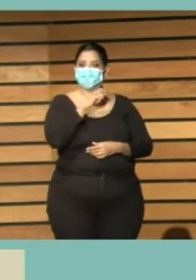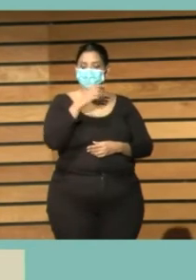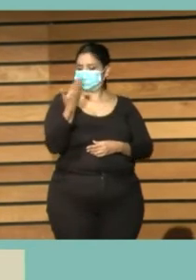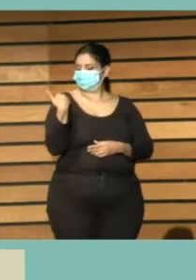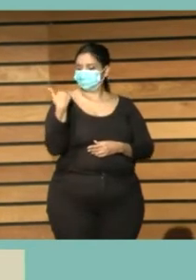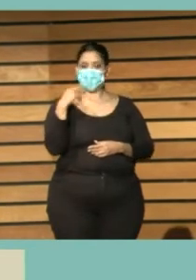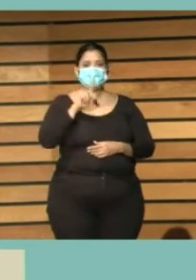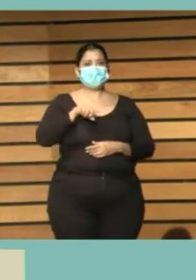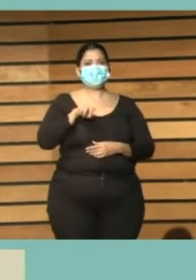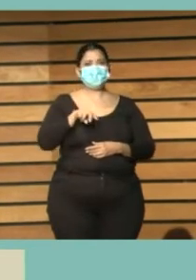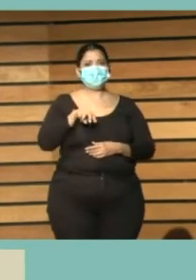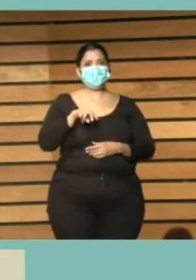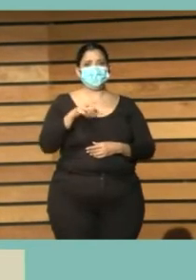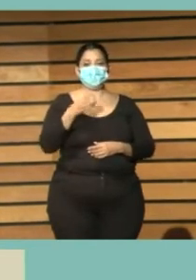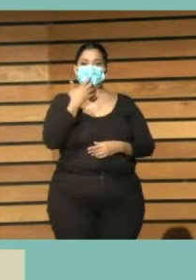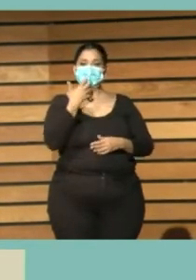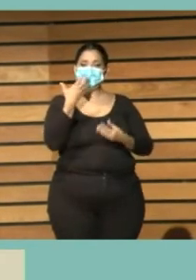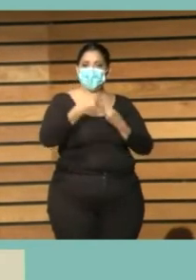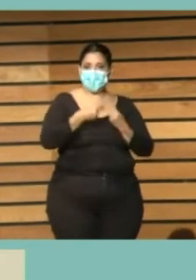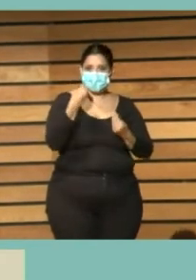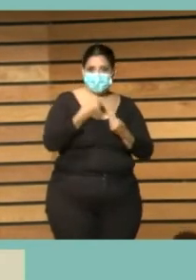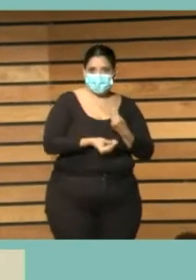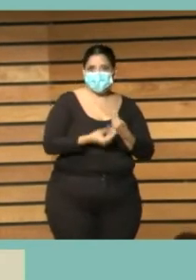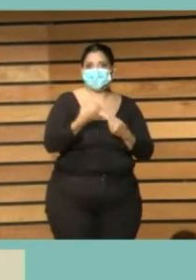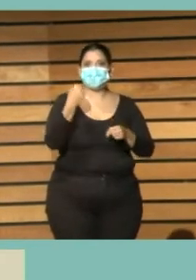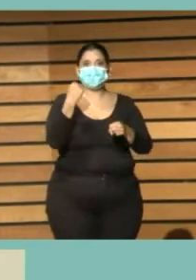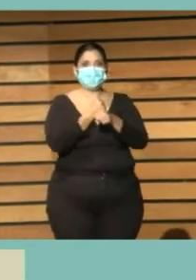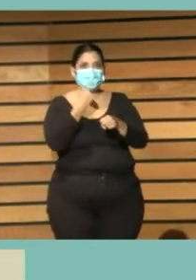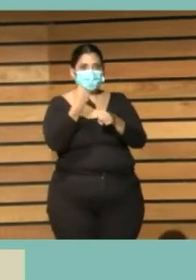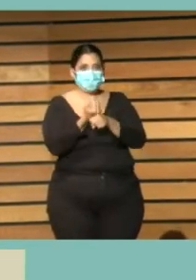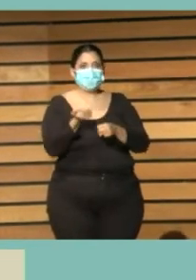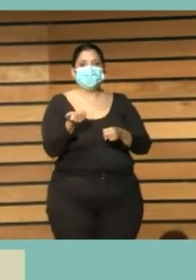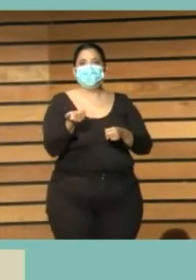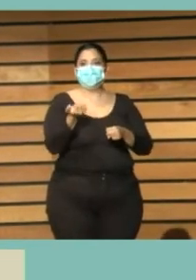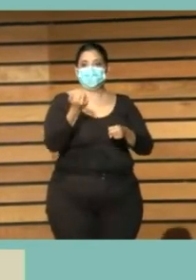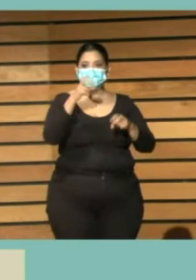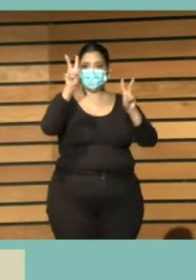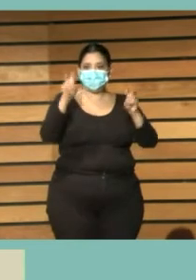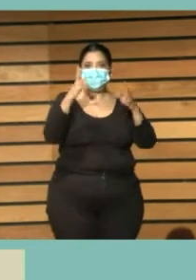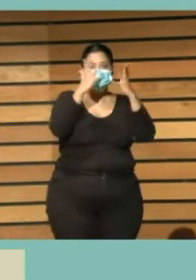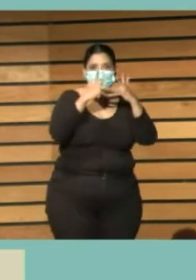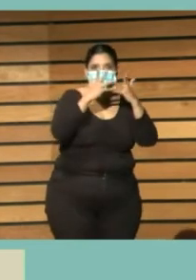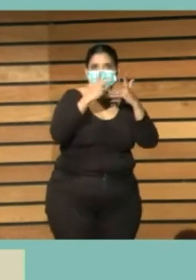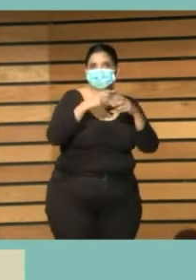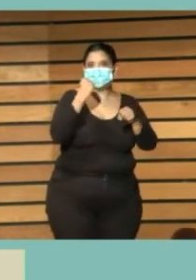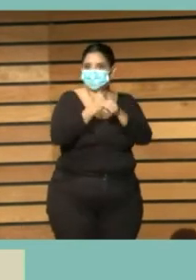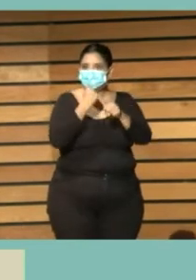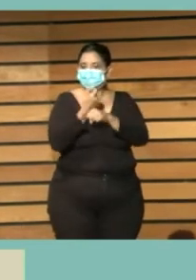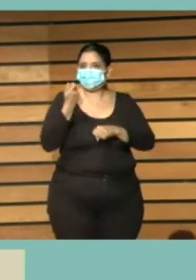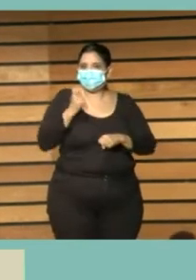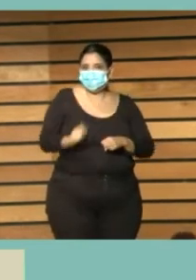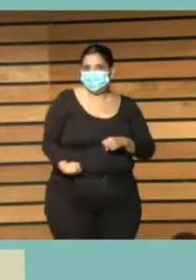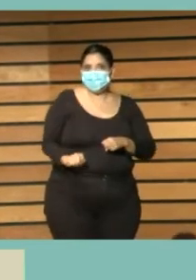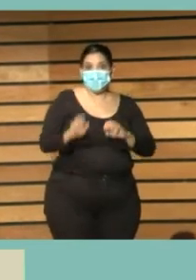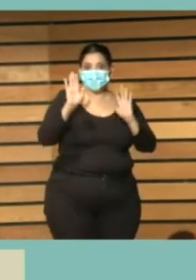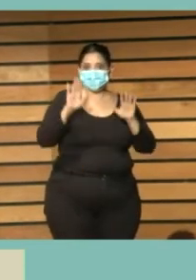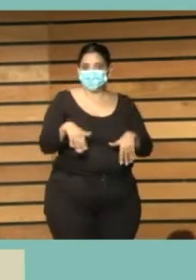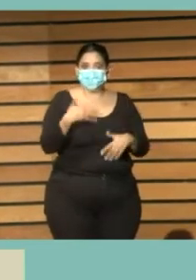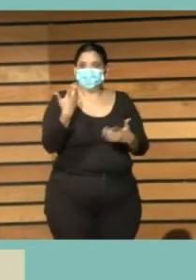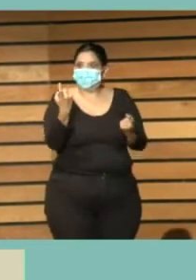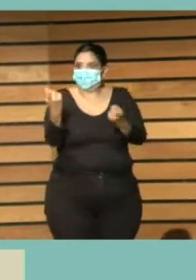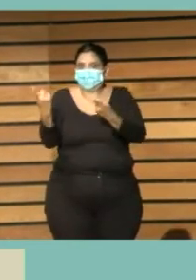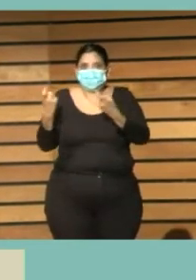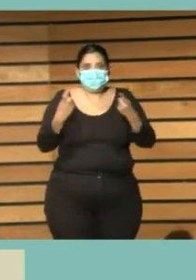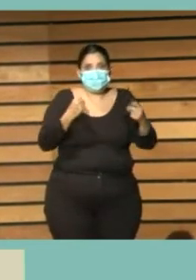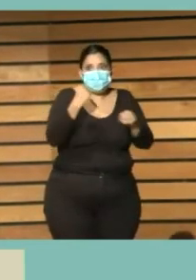bibliotecarios de Las Palmas que trabajan en la gestión pues al final lo que tienen es una precarización de empleo tremendo y en